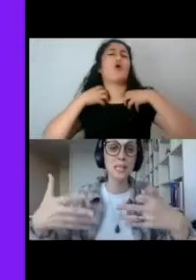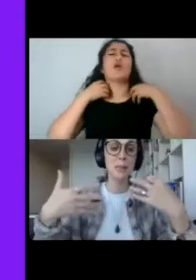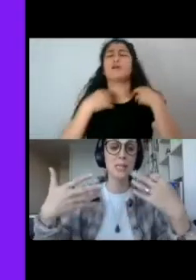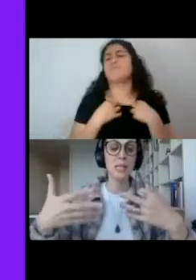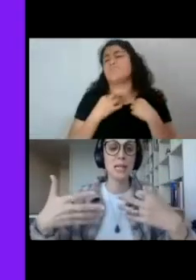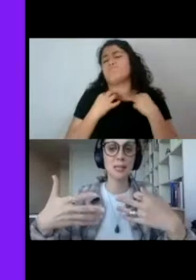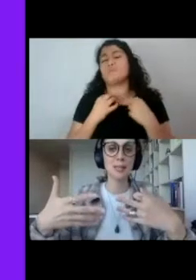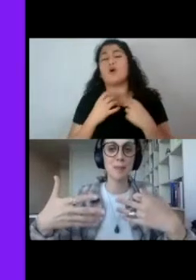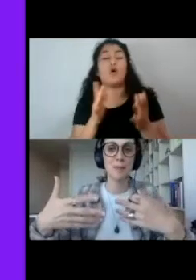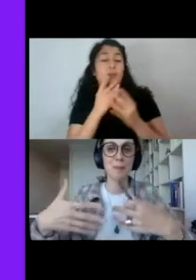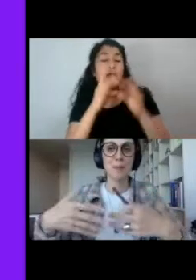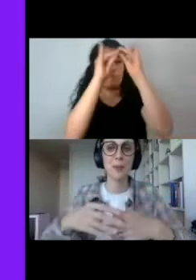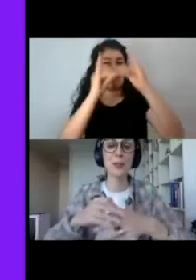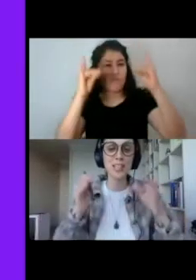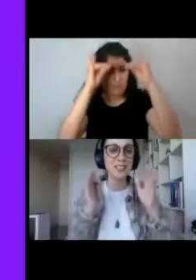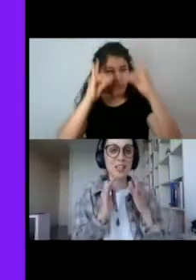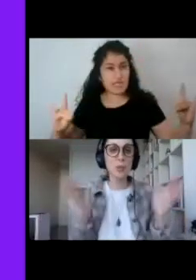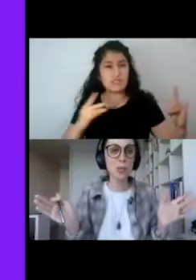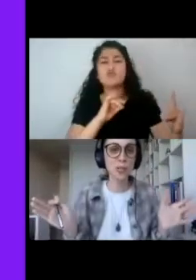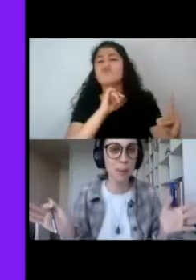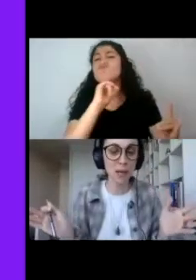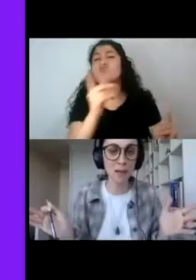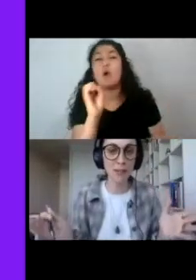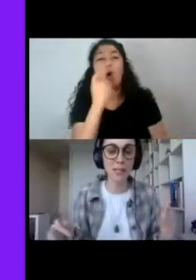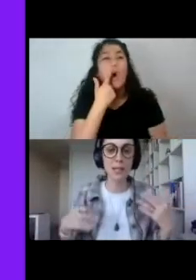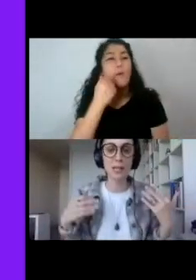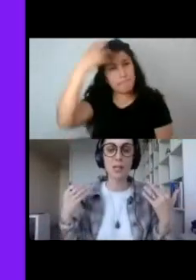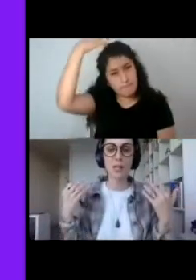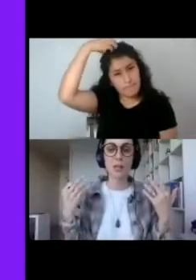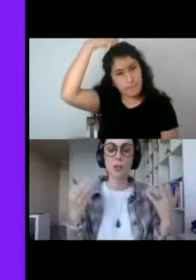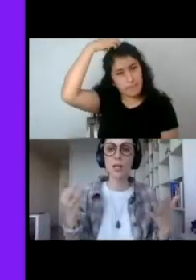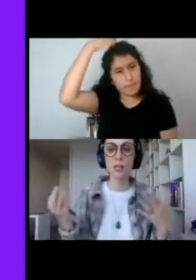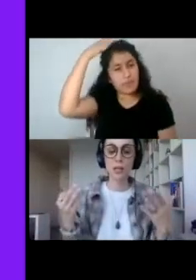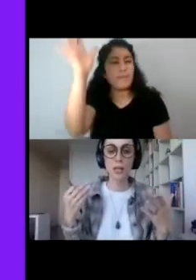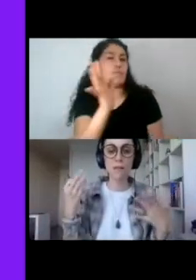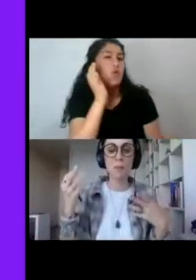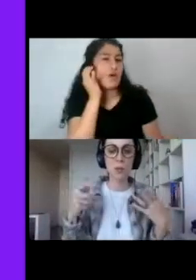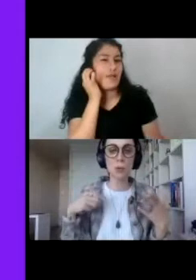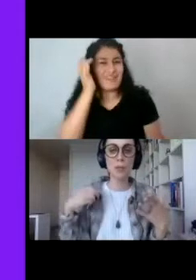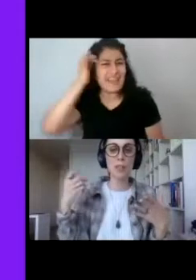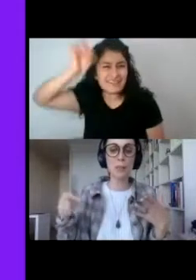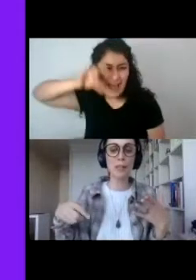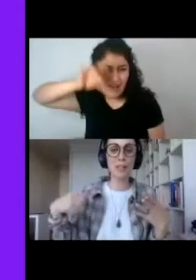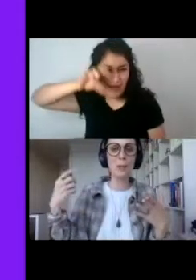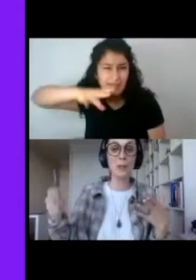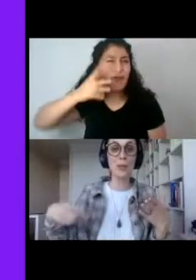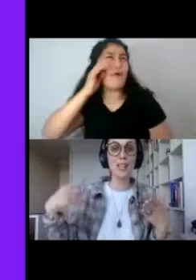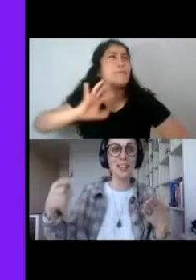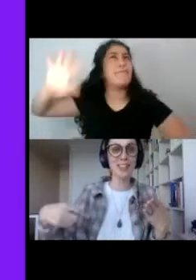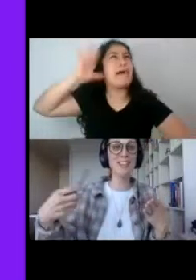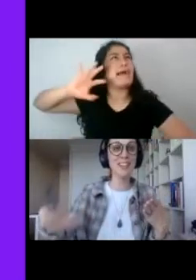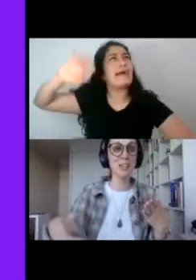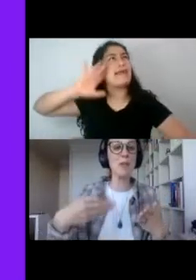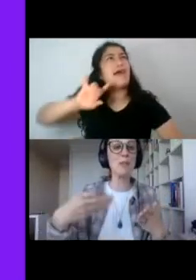príncipe, chicas. Yo creo que enuncio esas palabras y ya todas y todas acá vamos construyendo el imaginario de cuentos